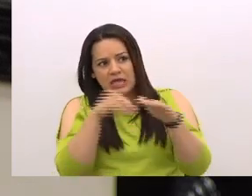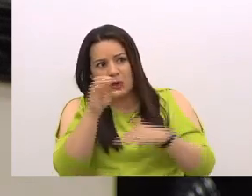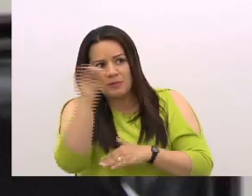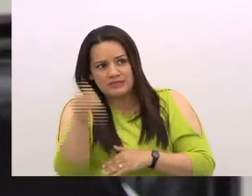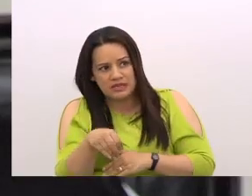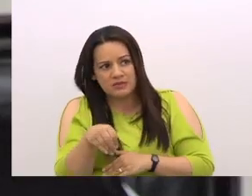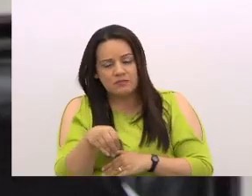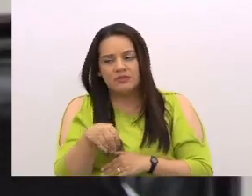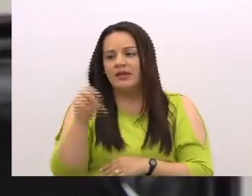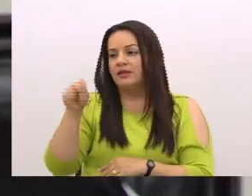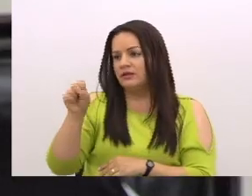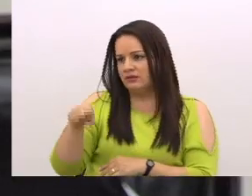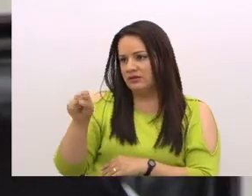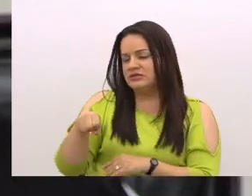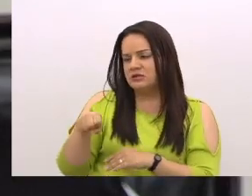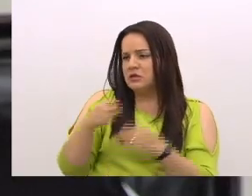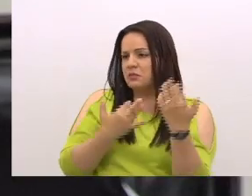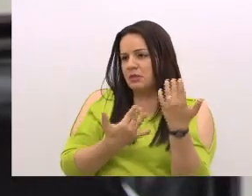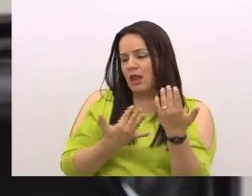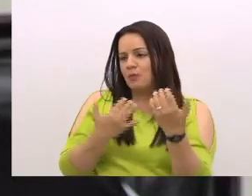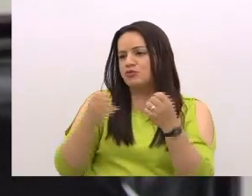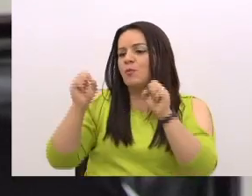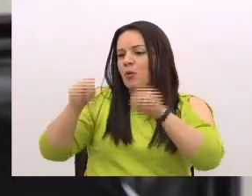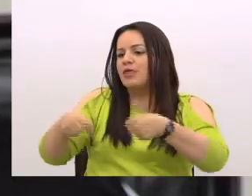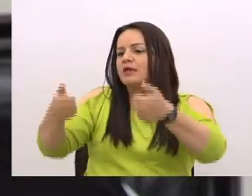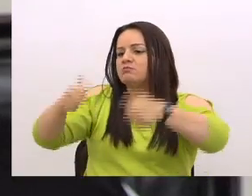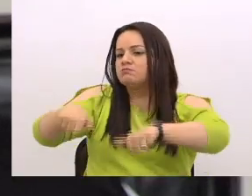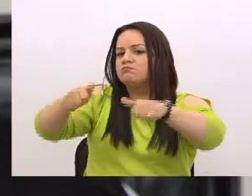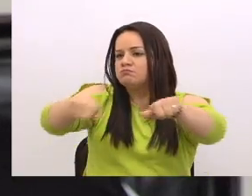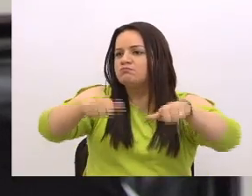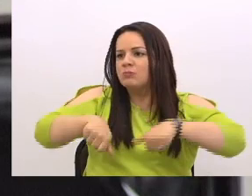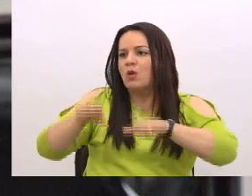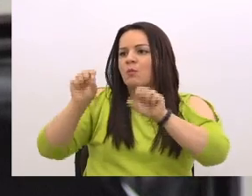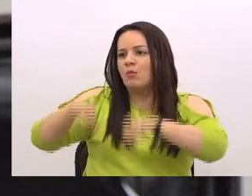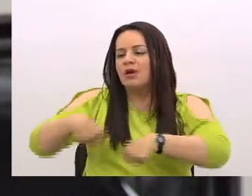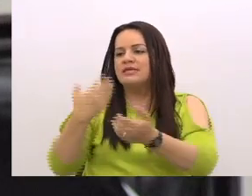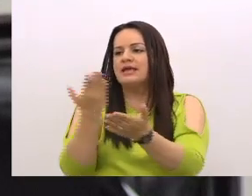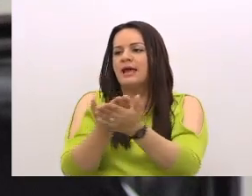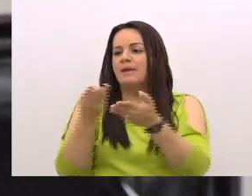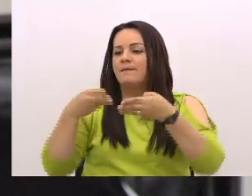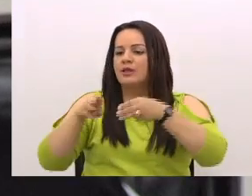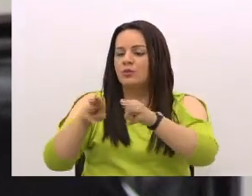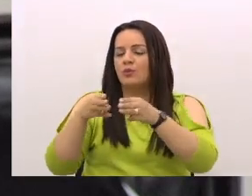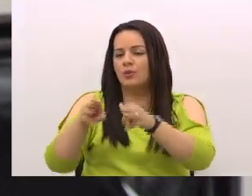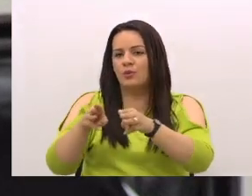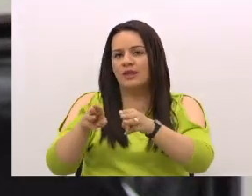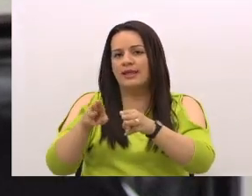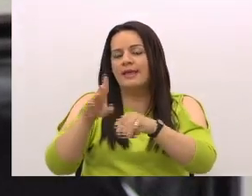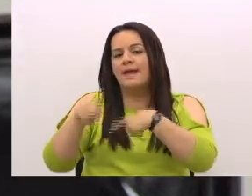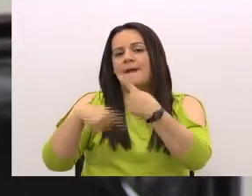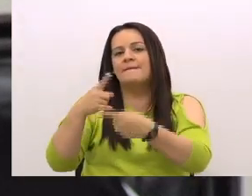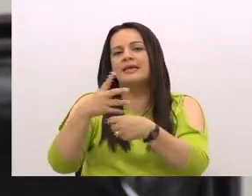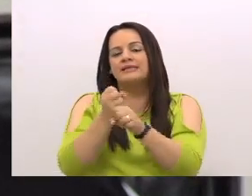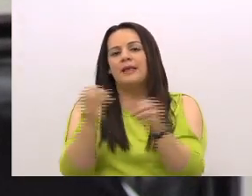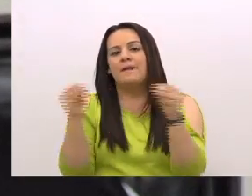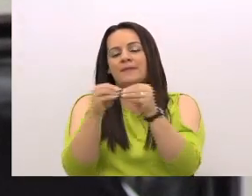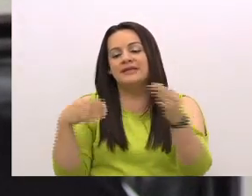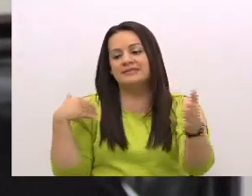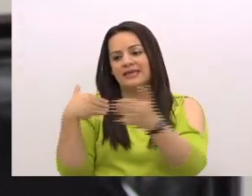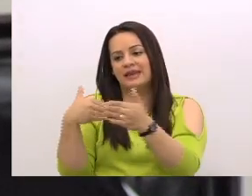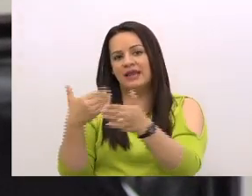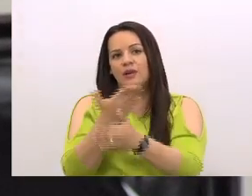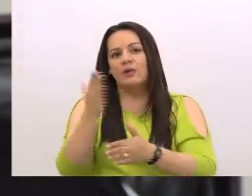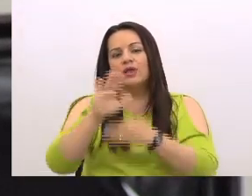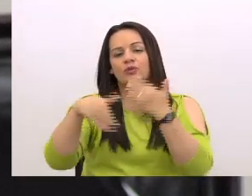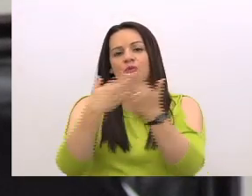poder consensuar para ver si podemos llegar a una metodología que sea más cercana a lo que